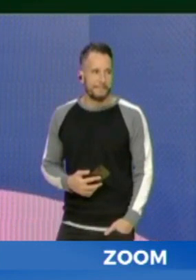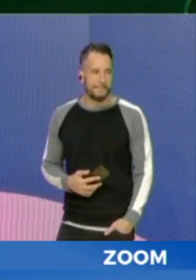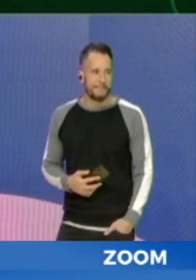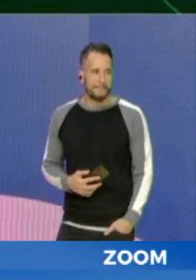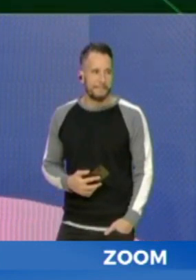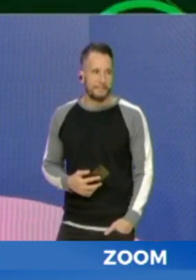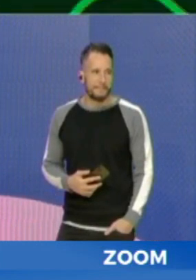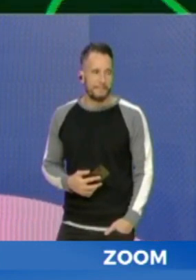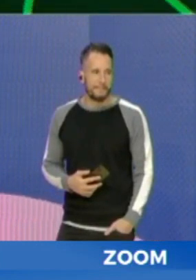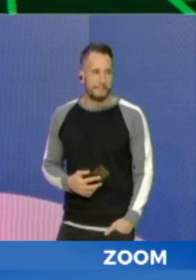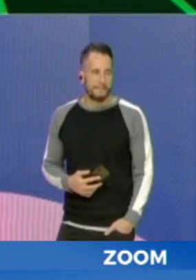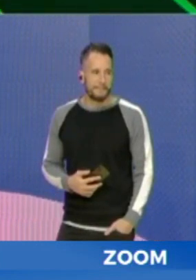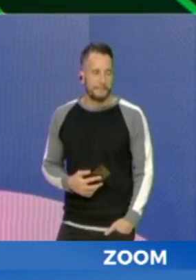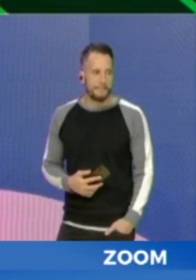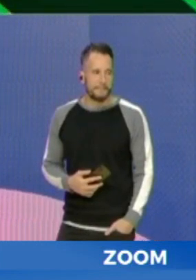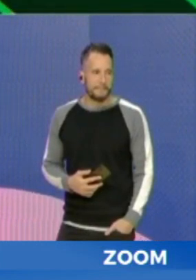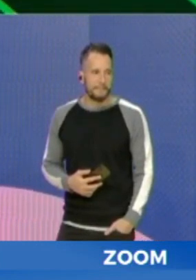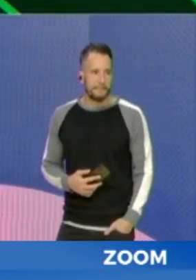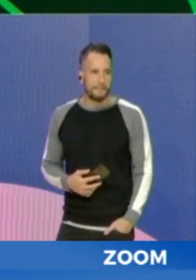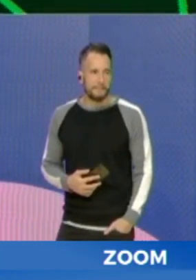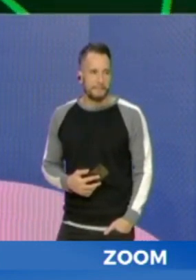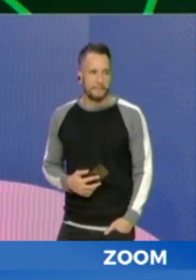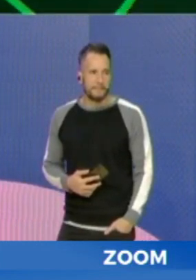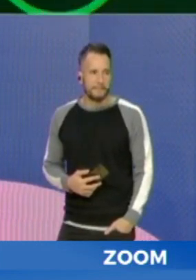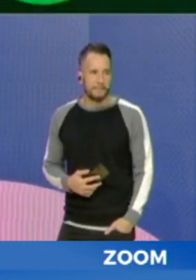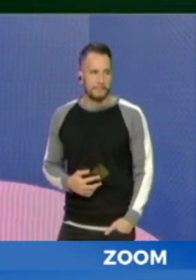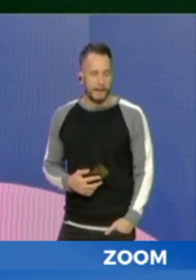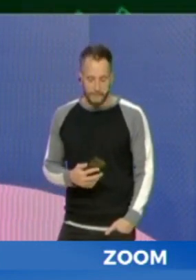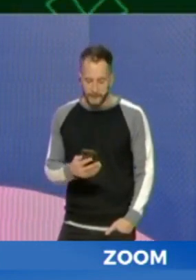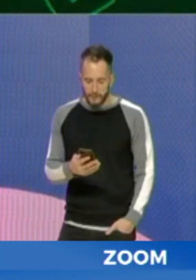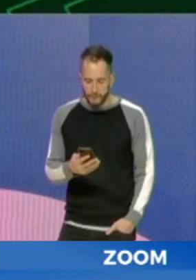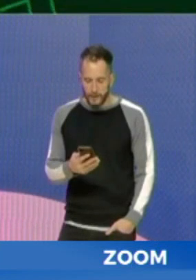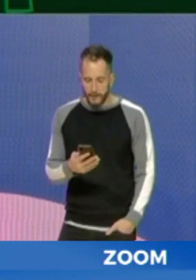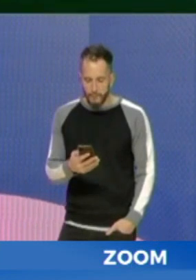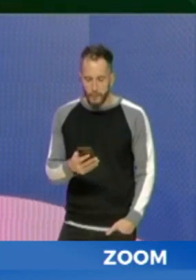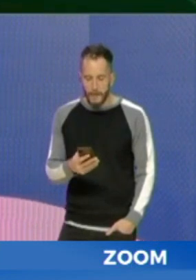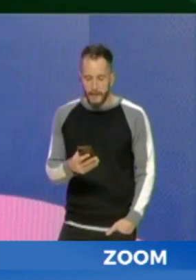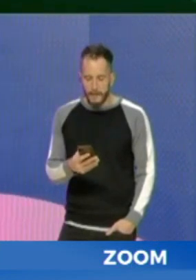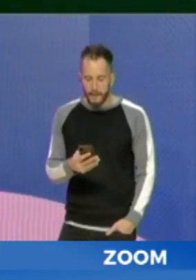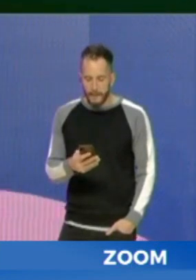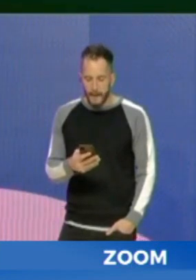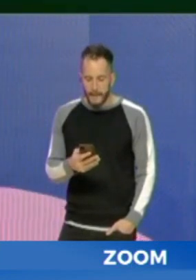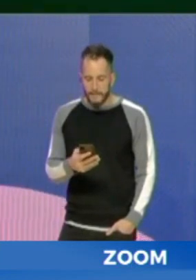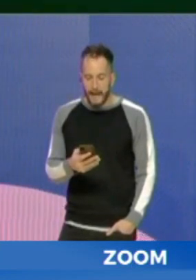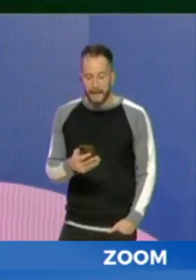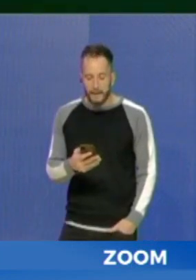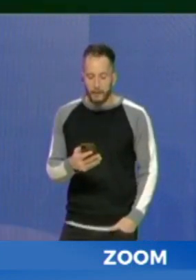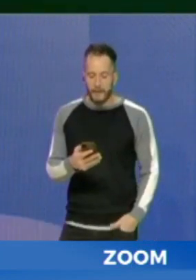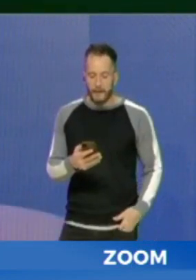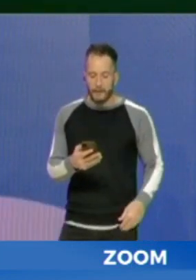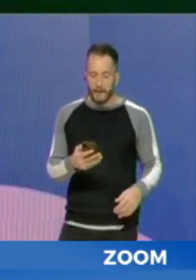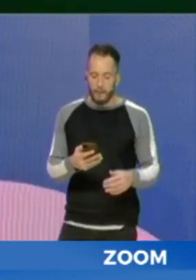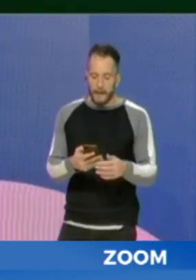imágenes, de relatos, de representaciones. Perfecto. Muy bien. Bueno, muy bien. Ariel Schmeier, que